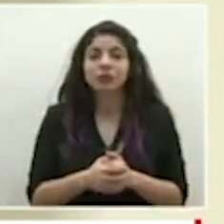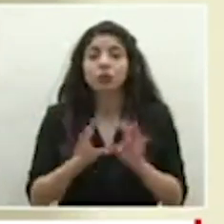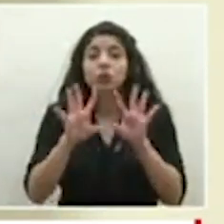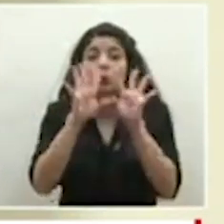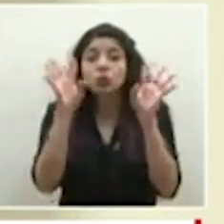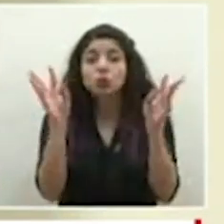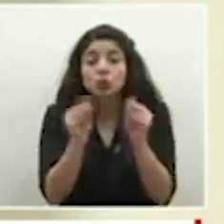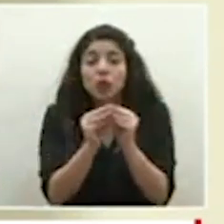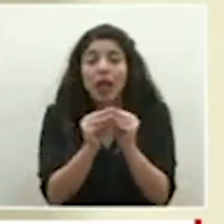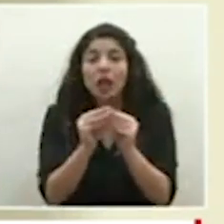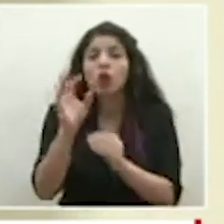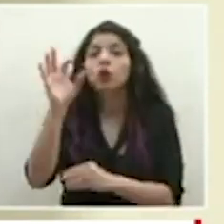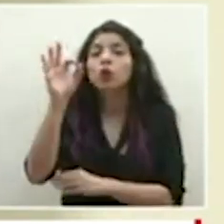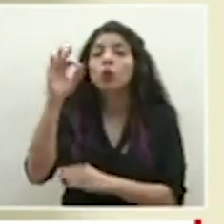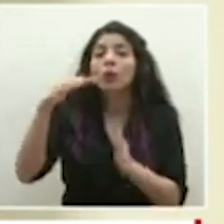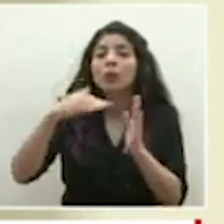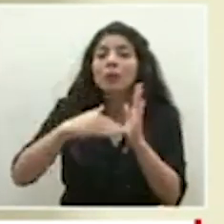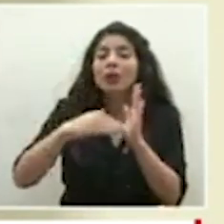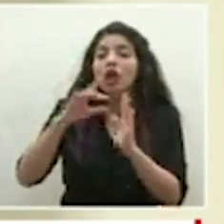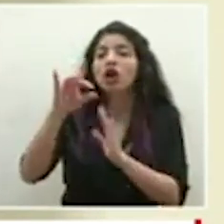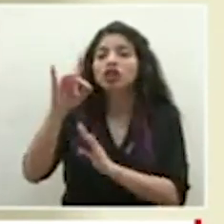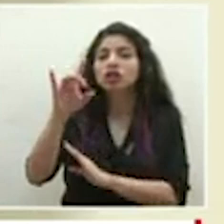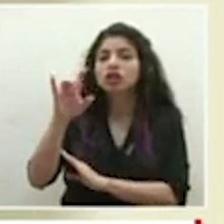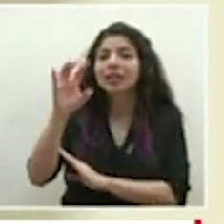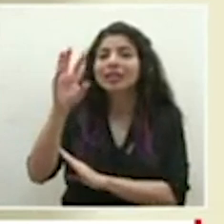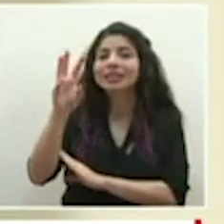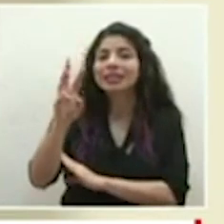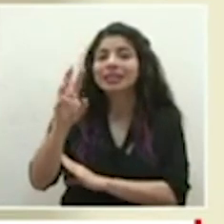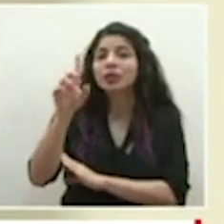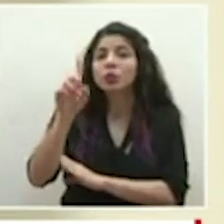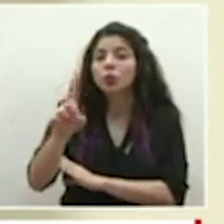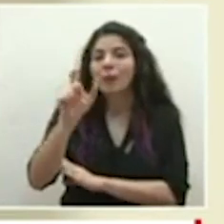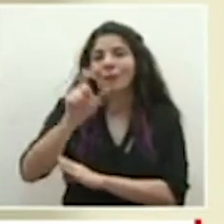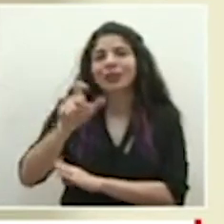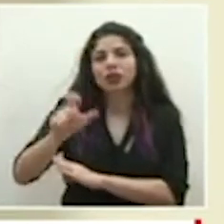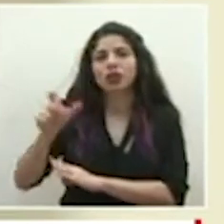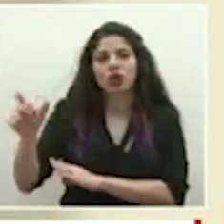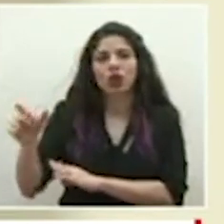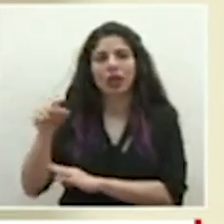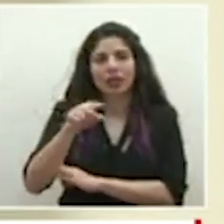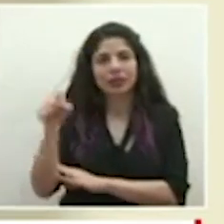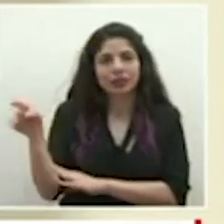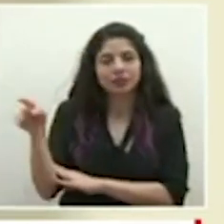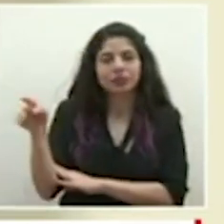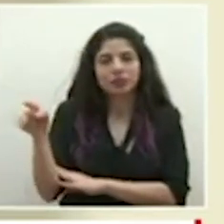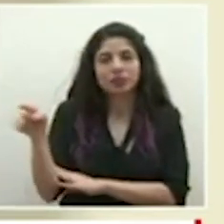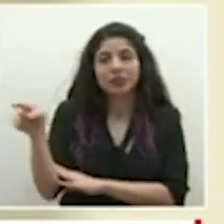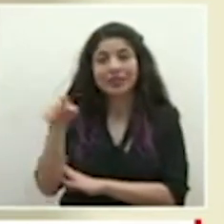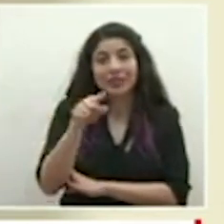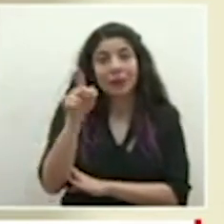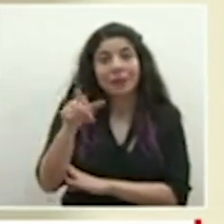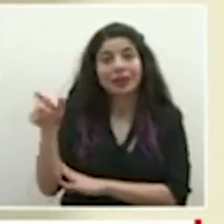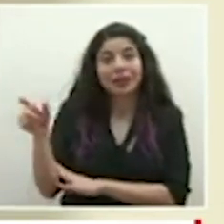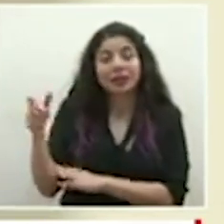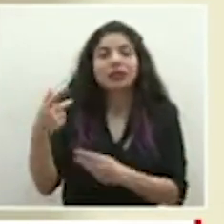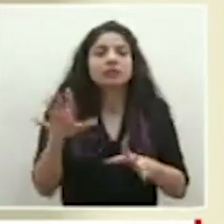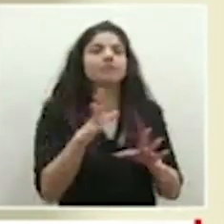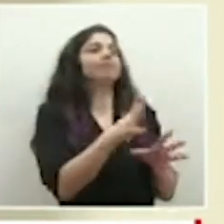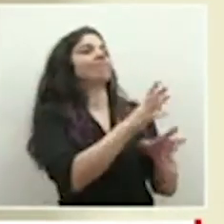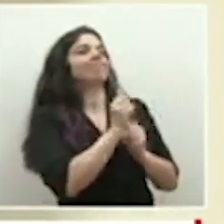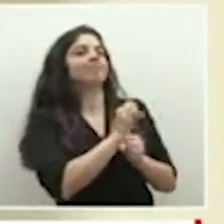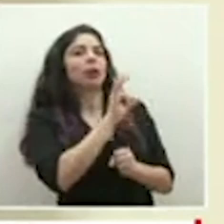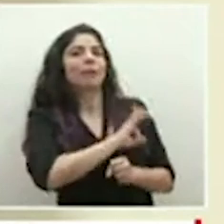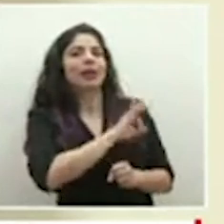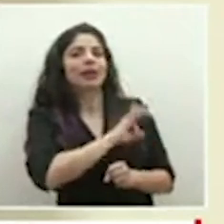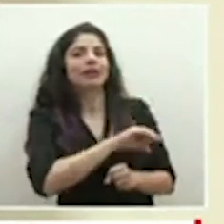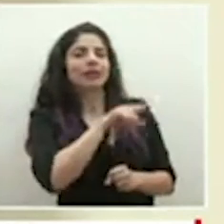de 9.861 personas que han sido beneficiadas con